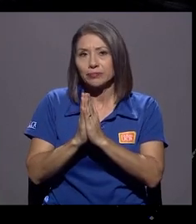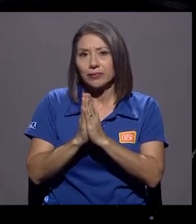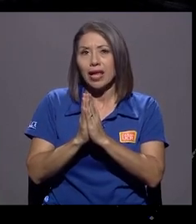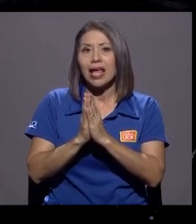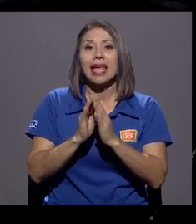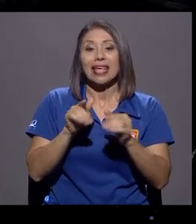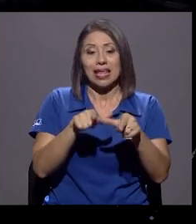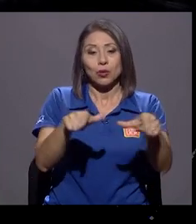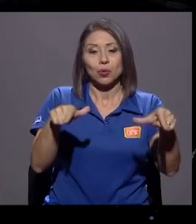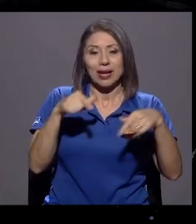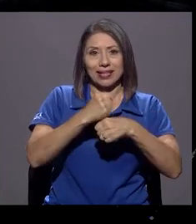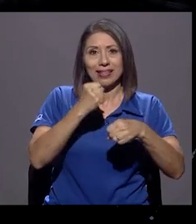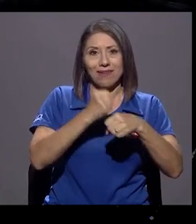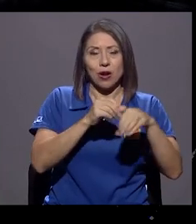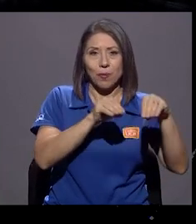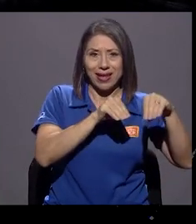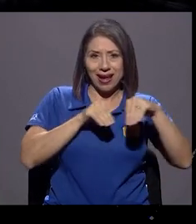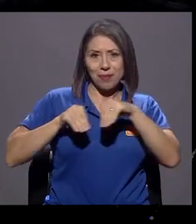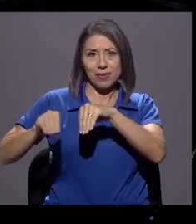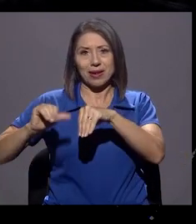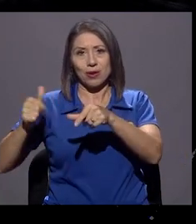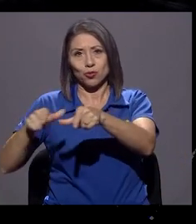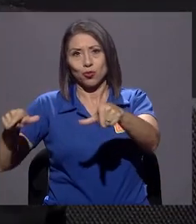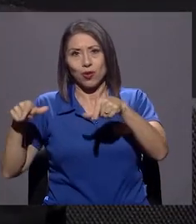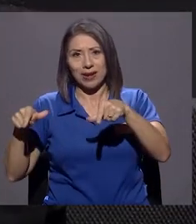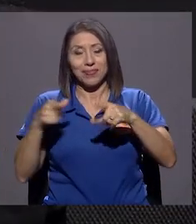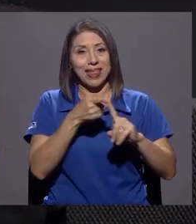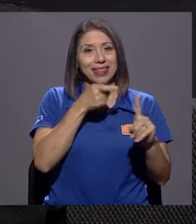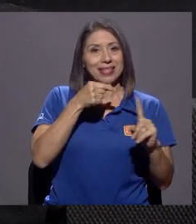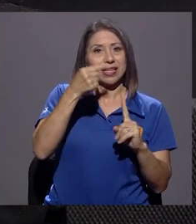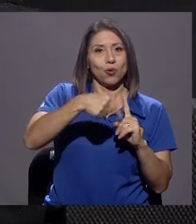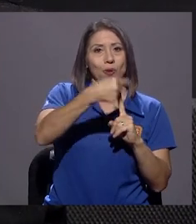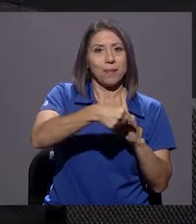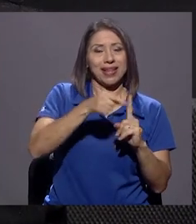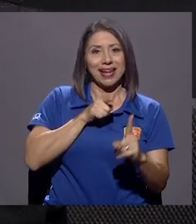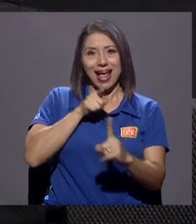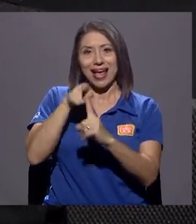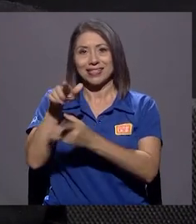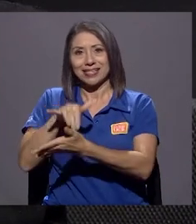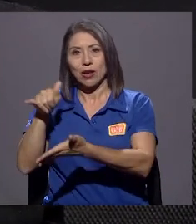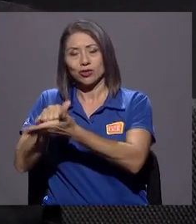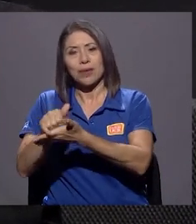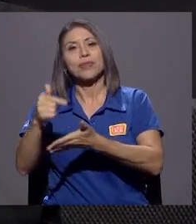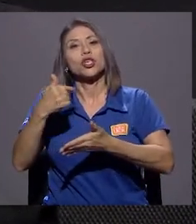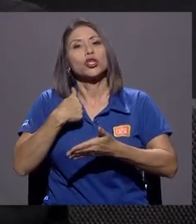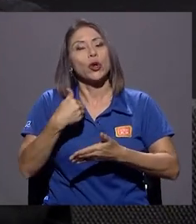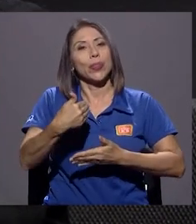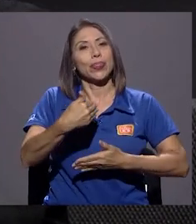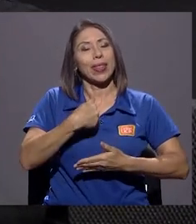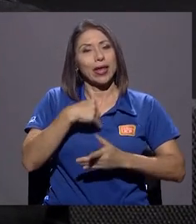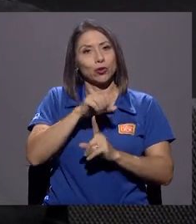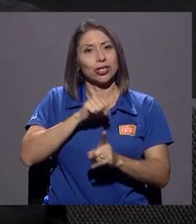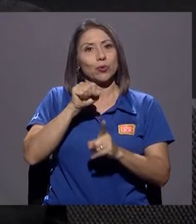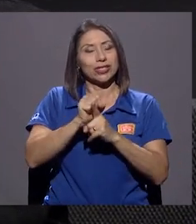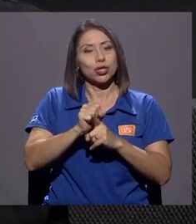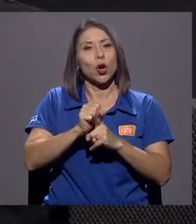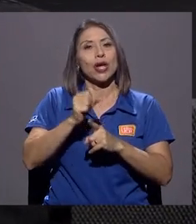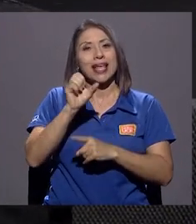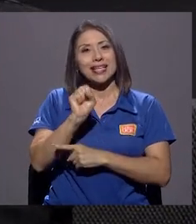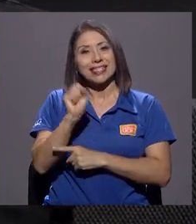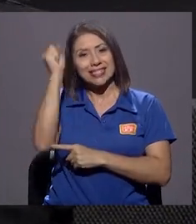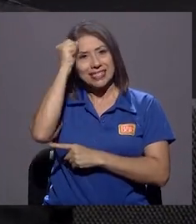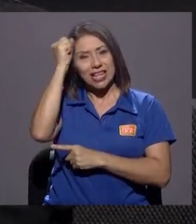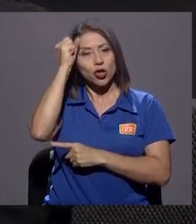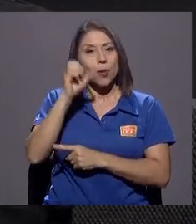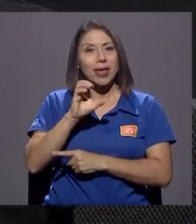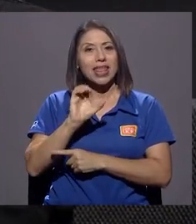traslado de zona de trabajo de Guapiles a San José. Soy portadora de síndrome de Sjogren primario. Ese